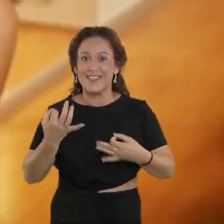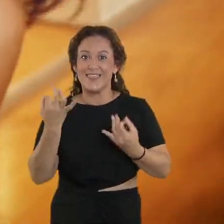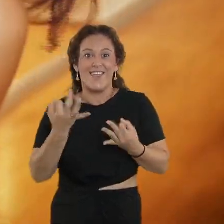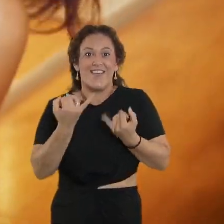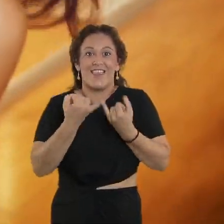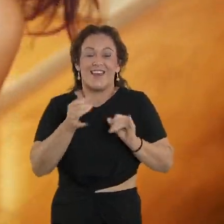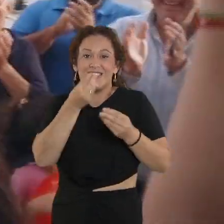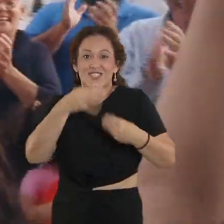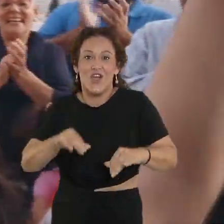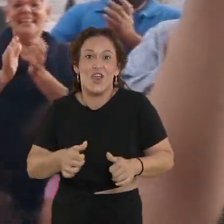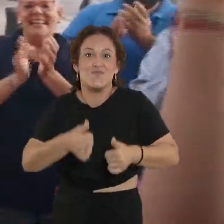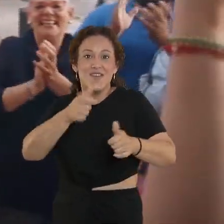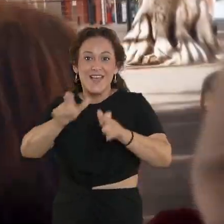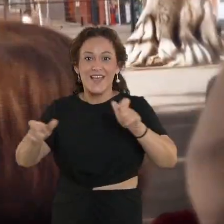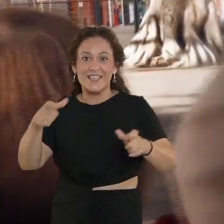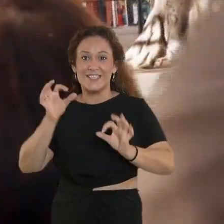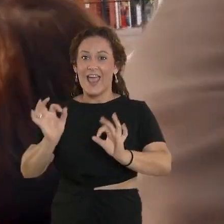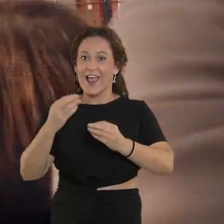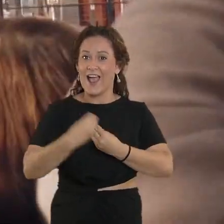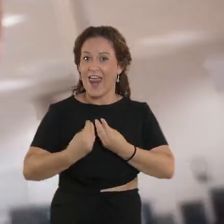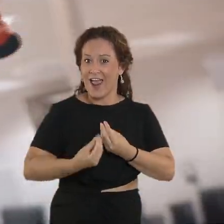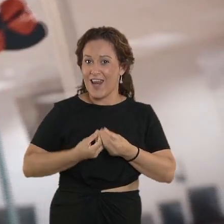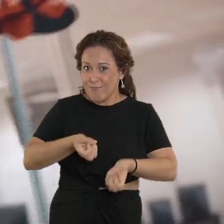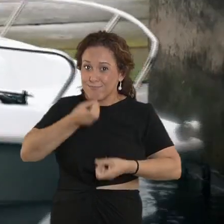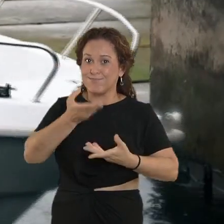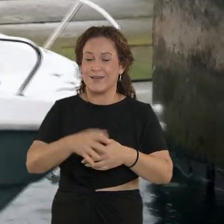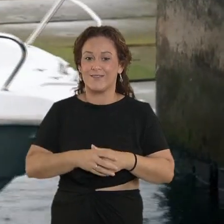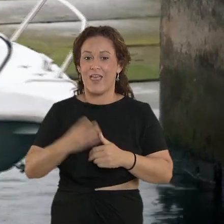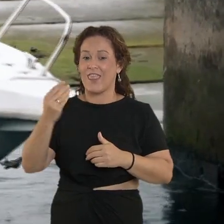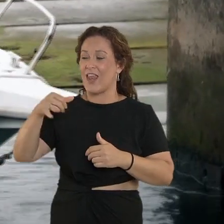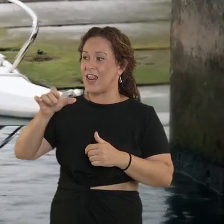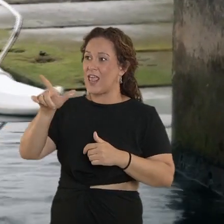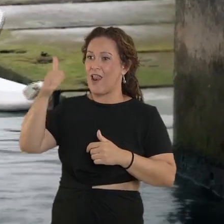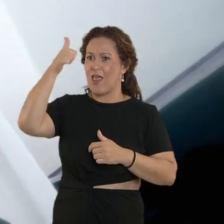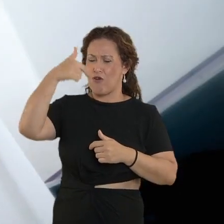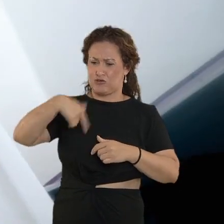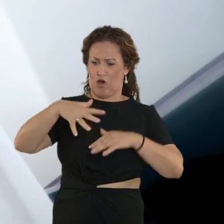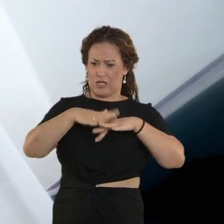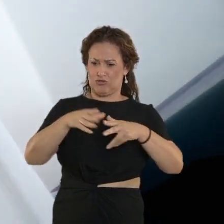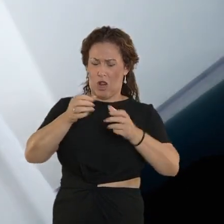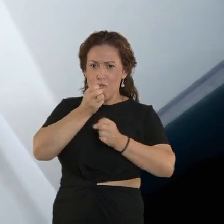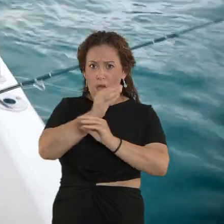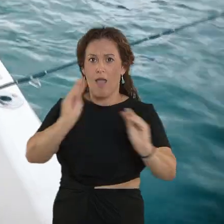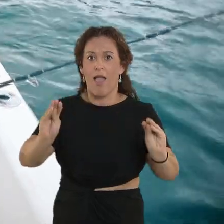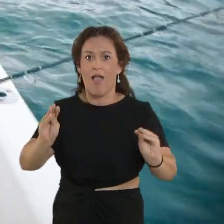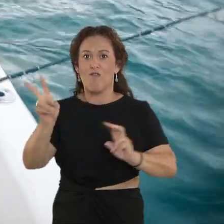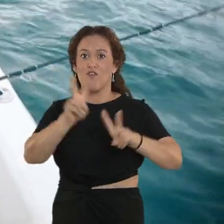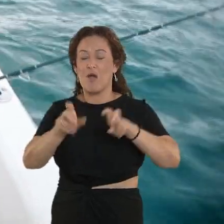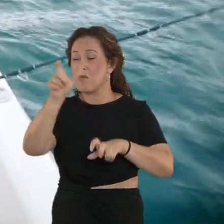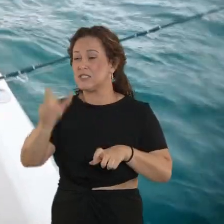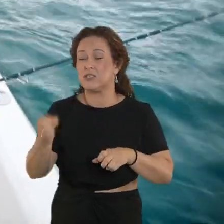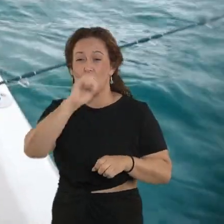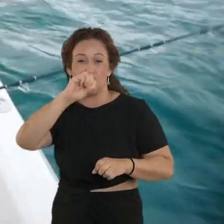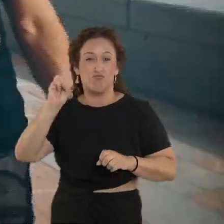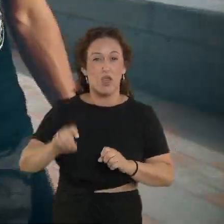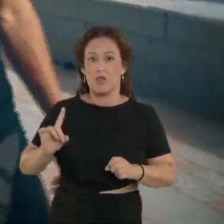celebrarlo con más historias de nuestros canarios. Daniel vio nuestro llamamiento en redes. Aquel en el que buscábamos al